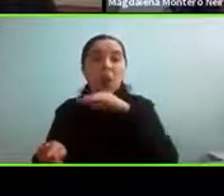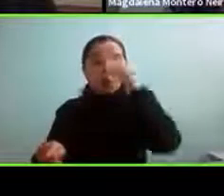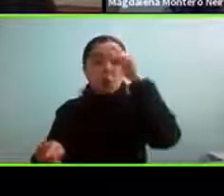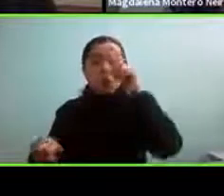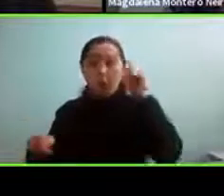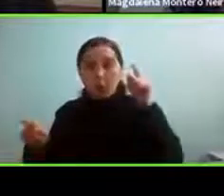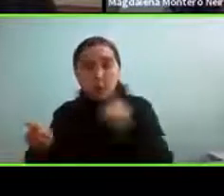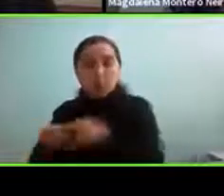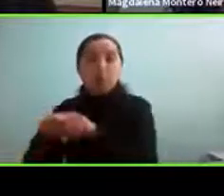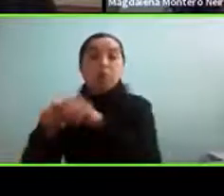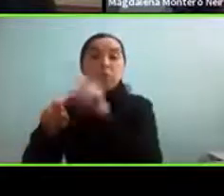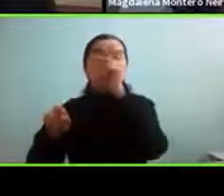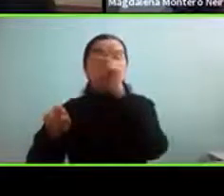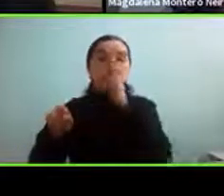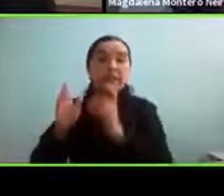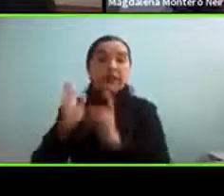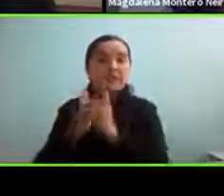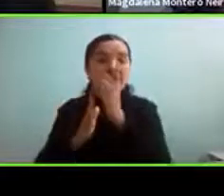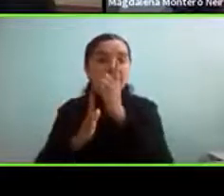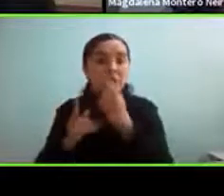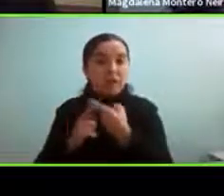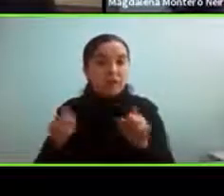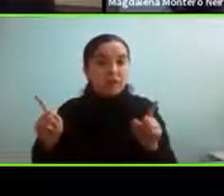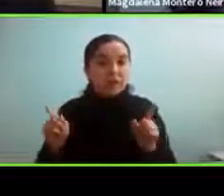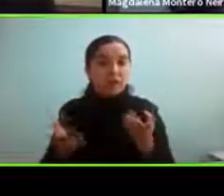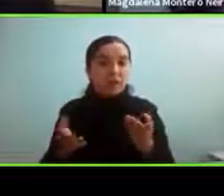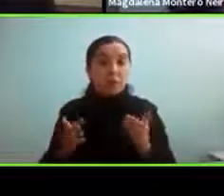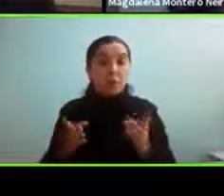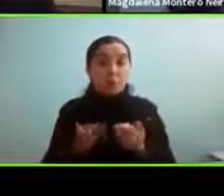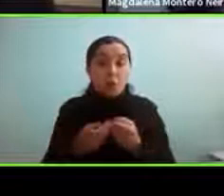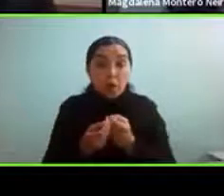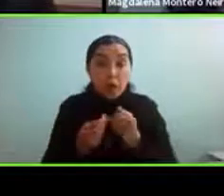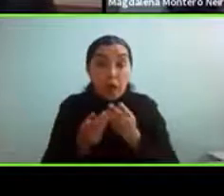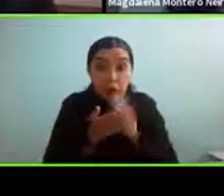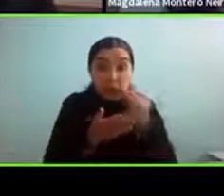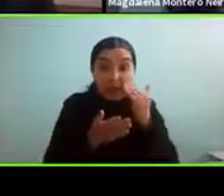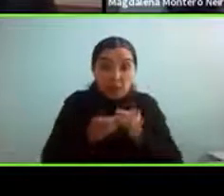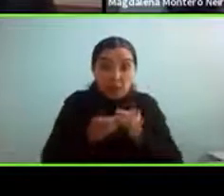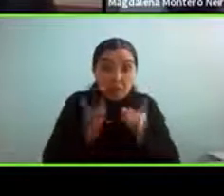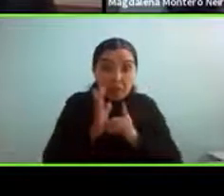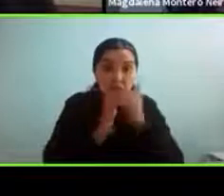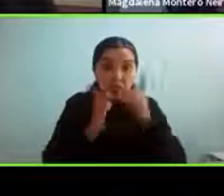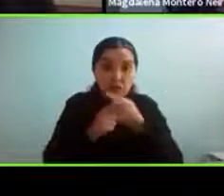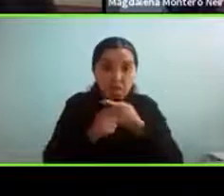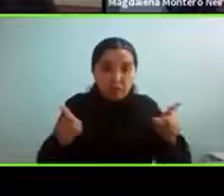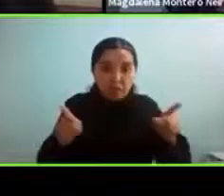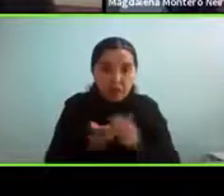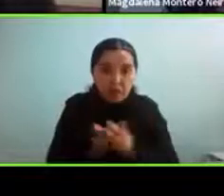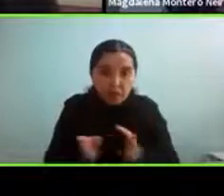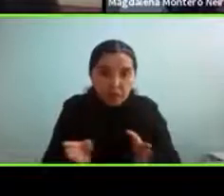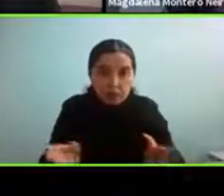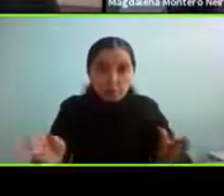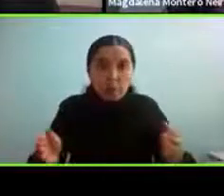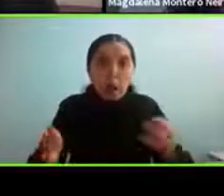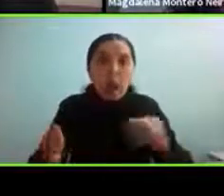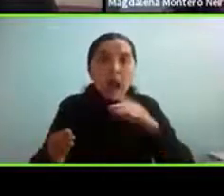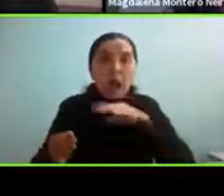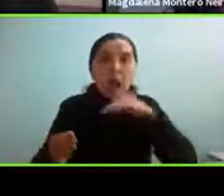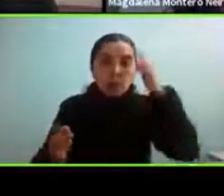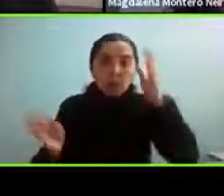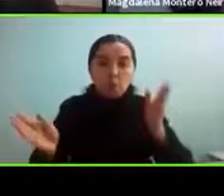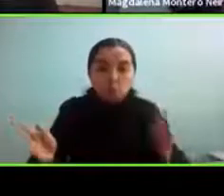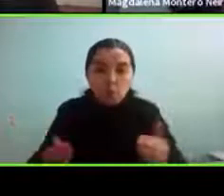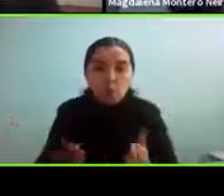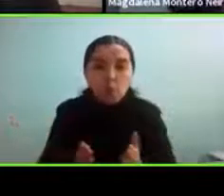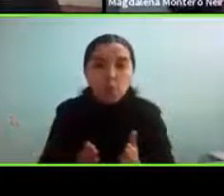momento en que se desarrollaban de forma diferente pero después volvían a tener un desempeño muy similar en estas habilidades y eso pasa